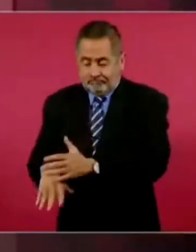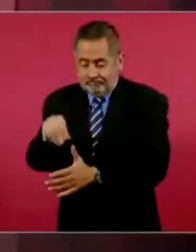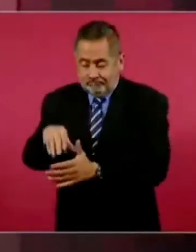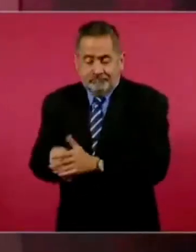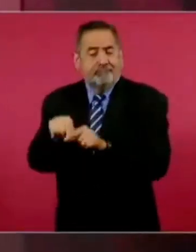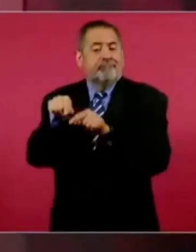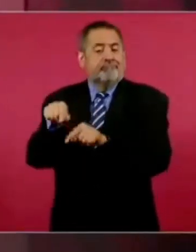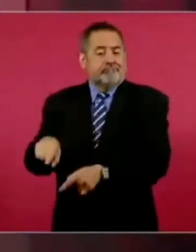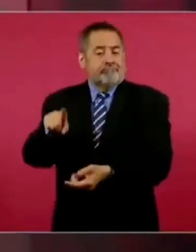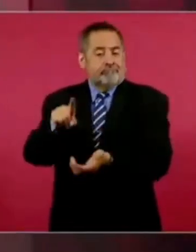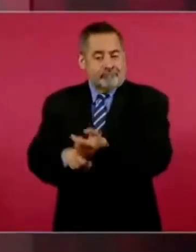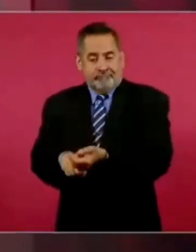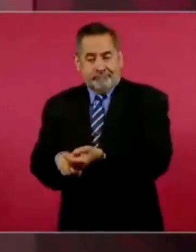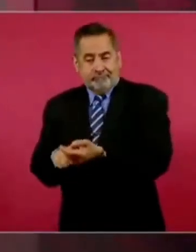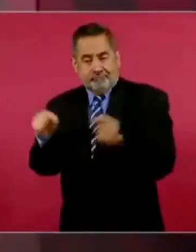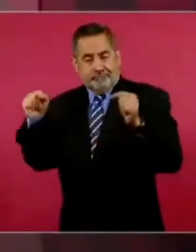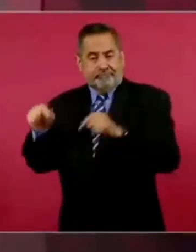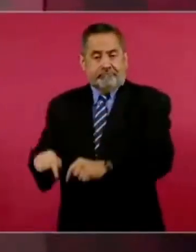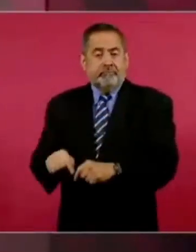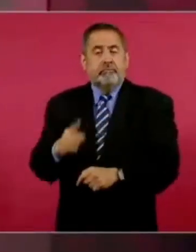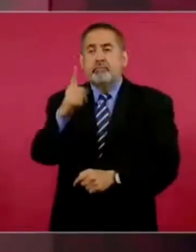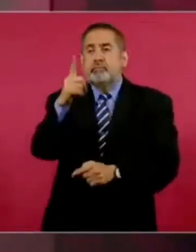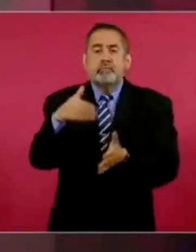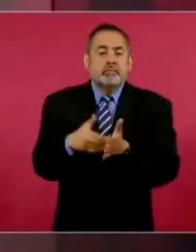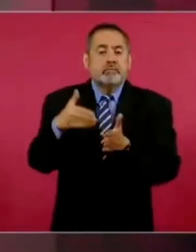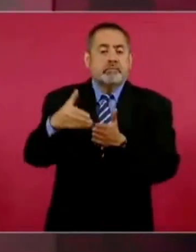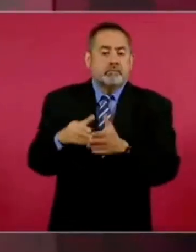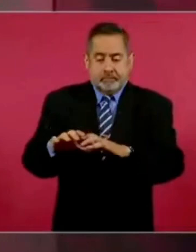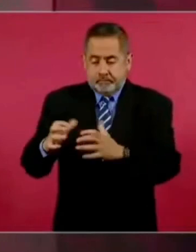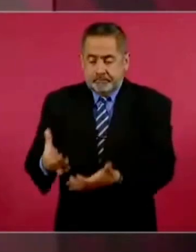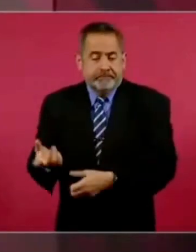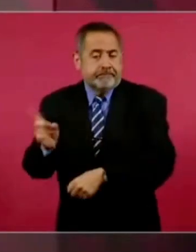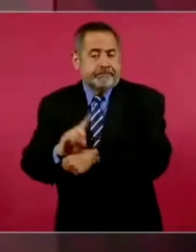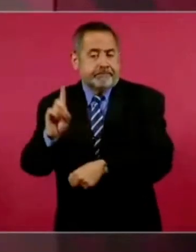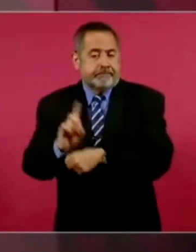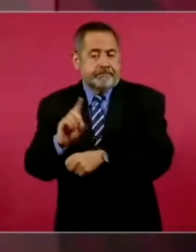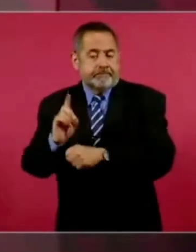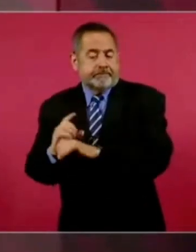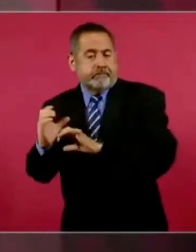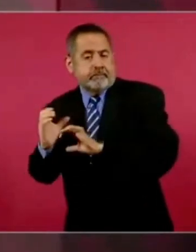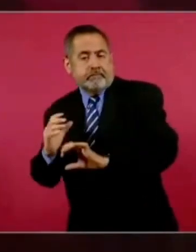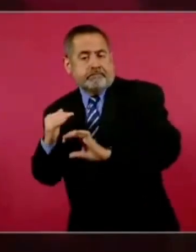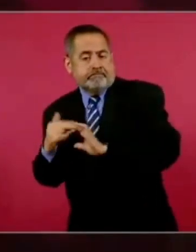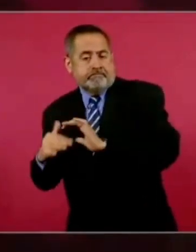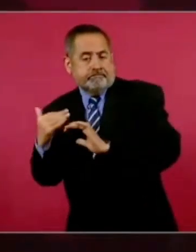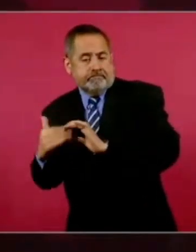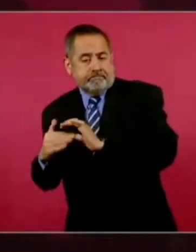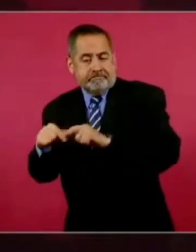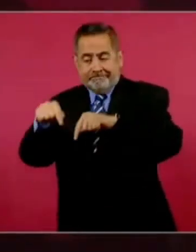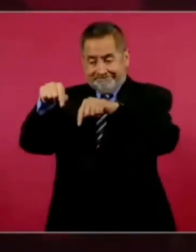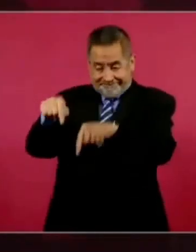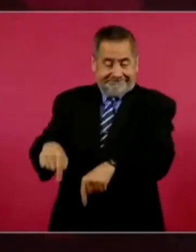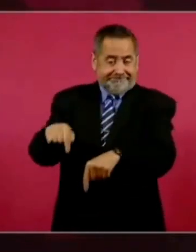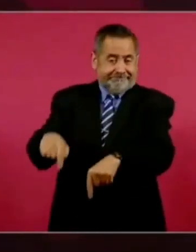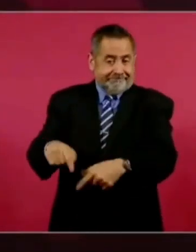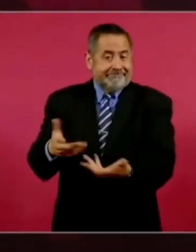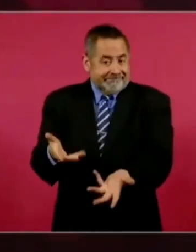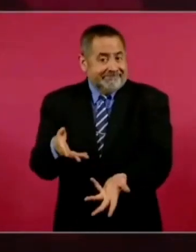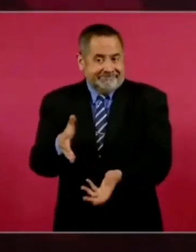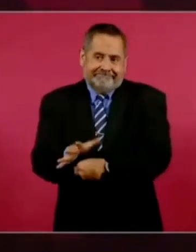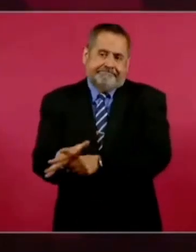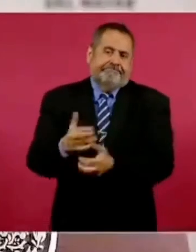ahí llegan un millón de barriles diarios a esa terminal de crudo